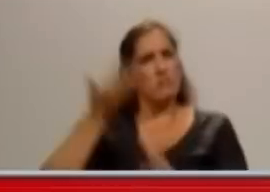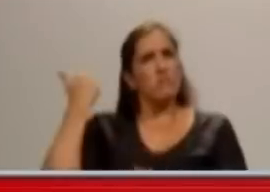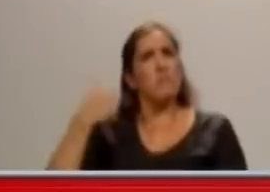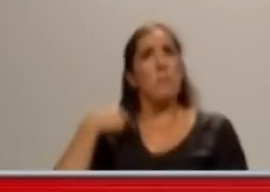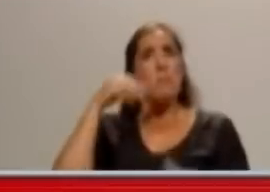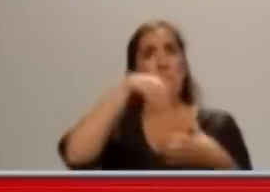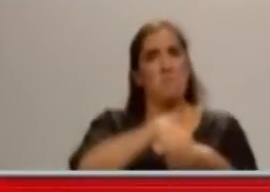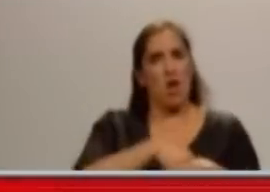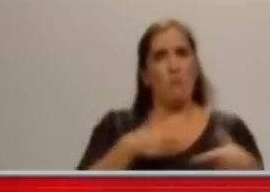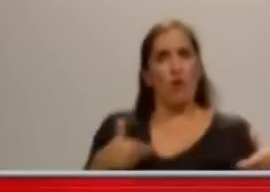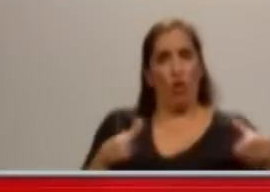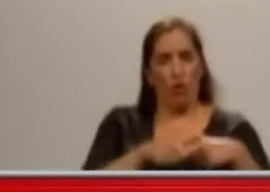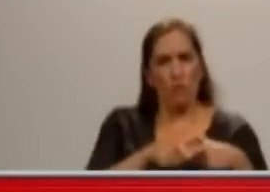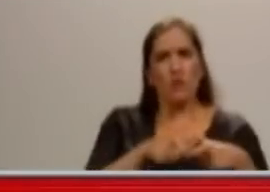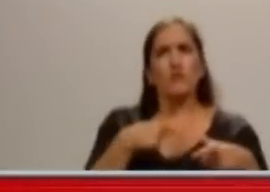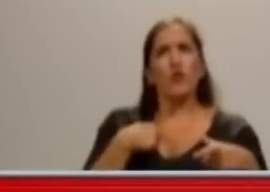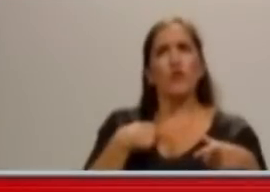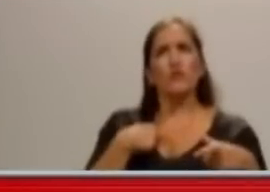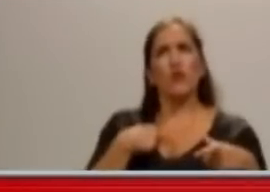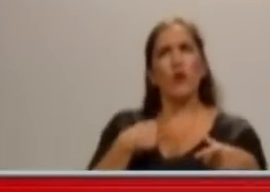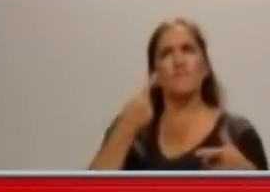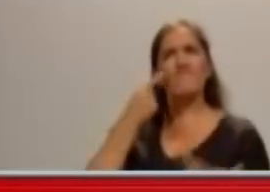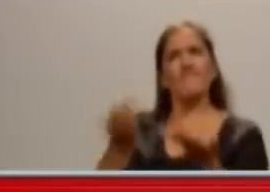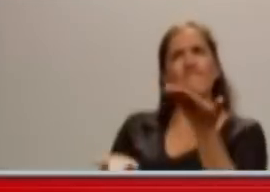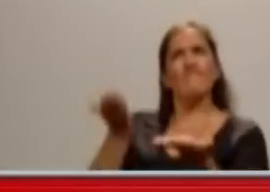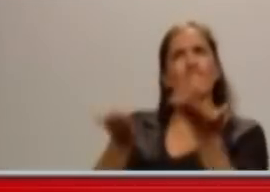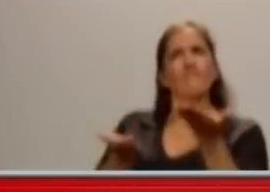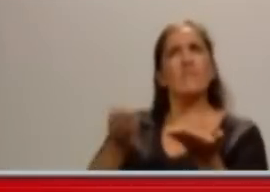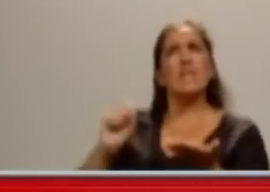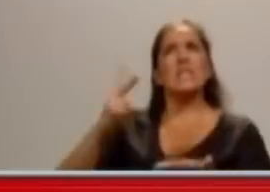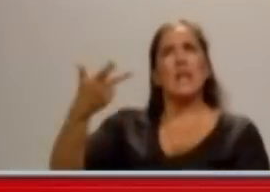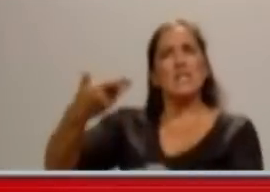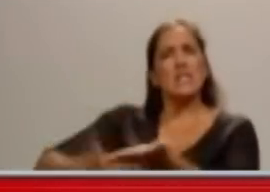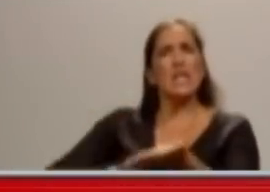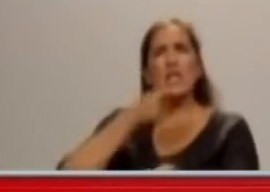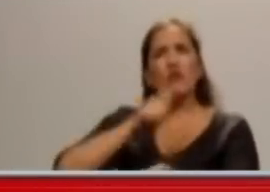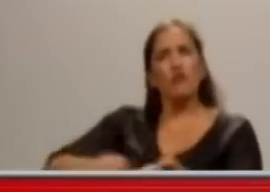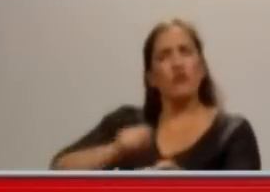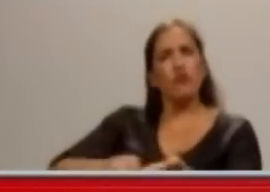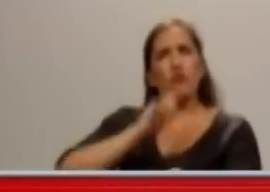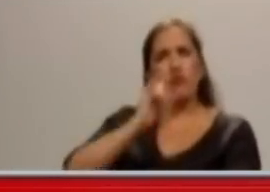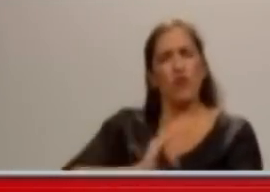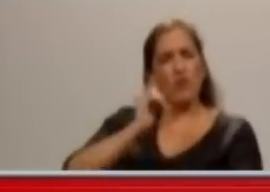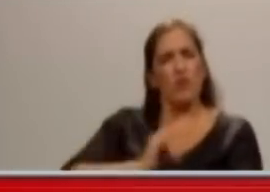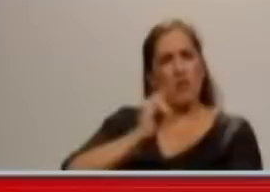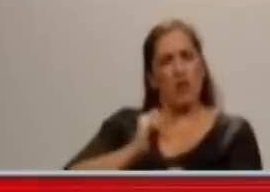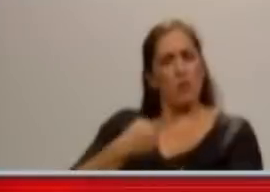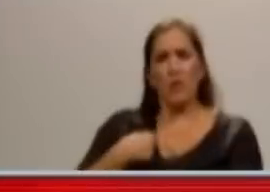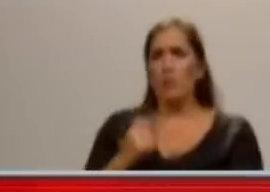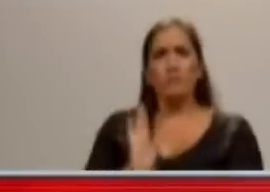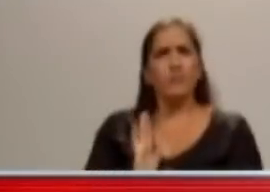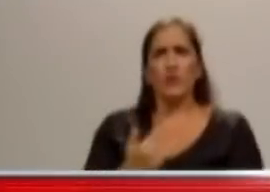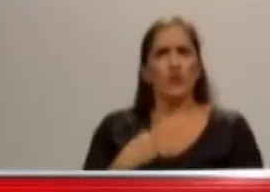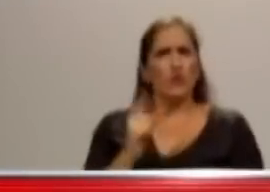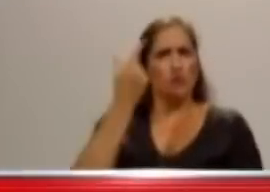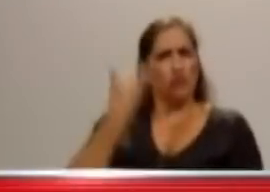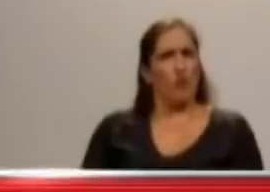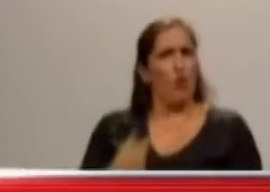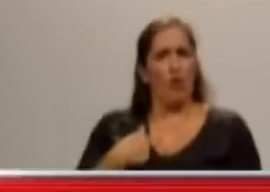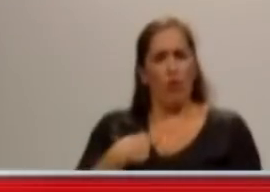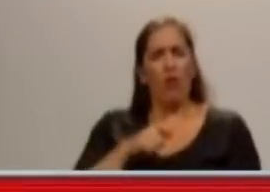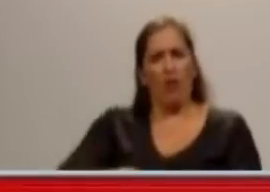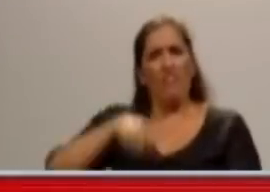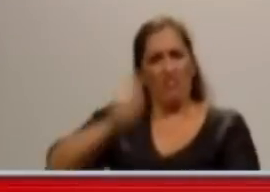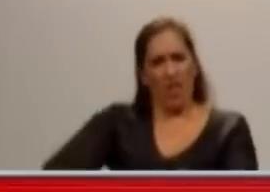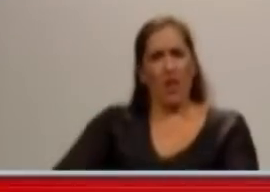insignificante en el derrotero de la República, ¿no? Nelson, si hacemos una división del discurso de Cristina